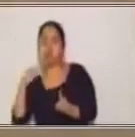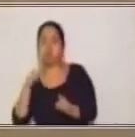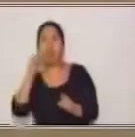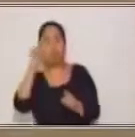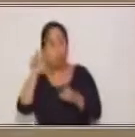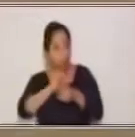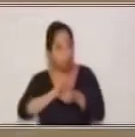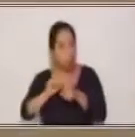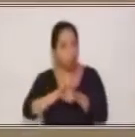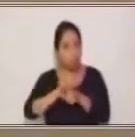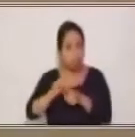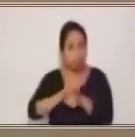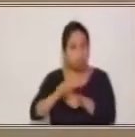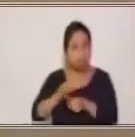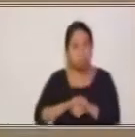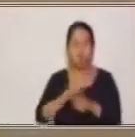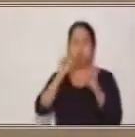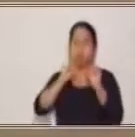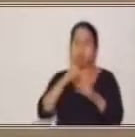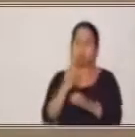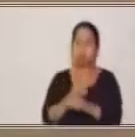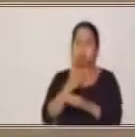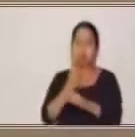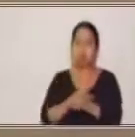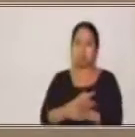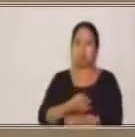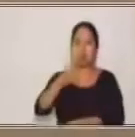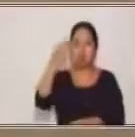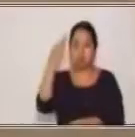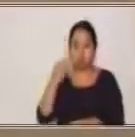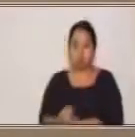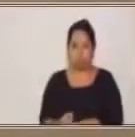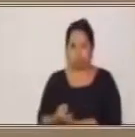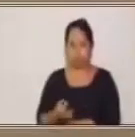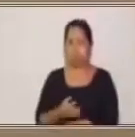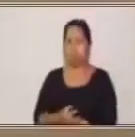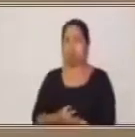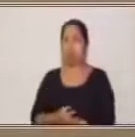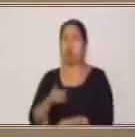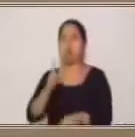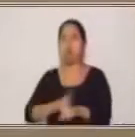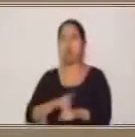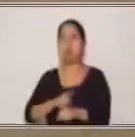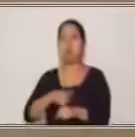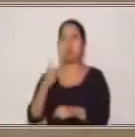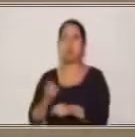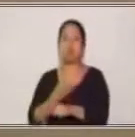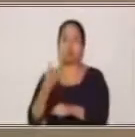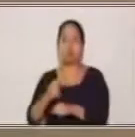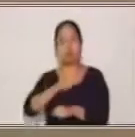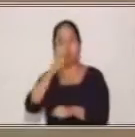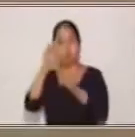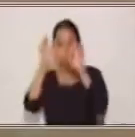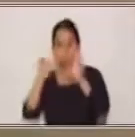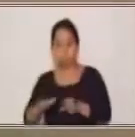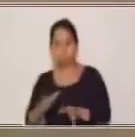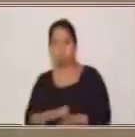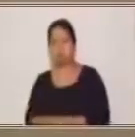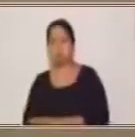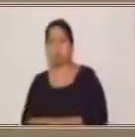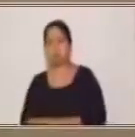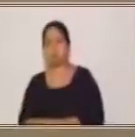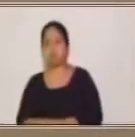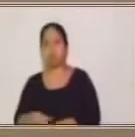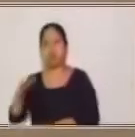utilizarlas correctamente al momento de comunicarte con otras personas. Muy bien. Ten